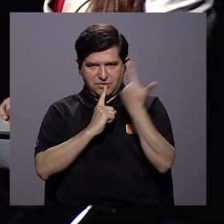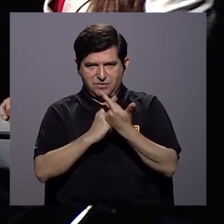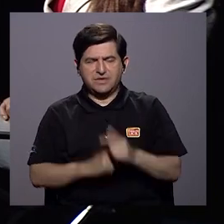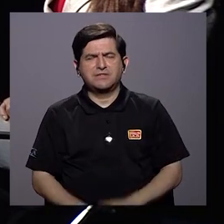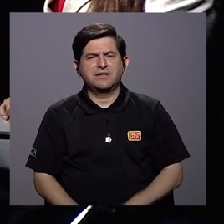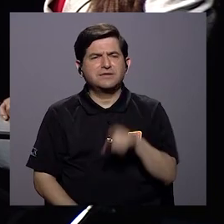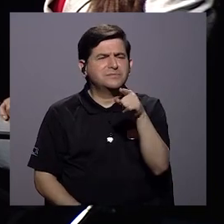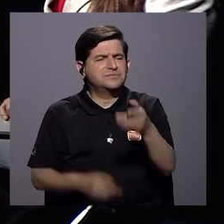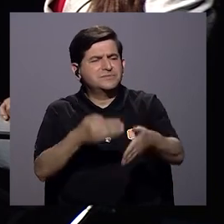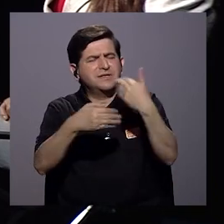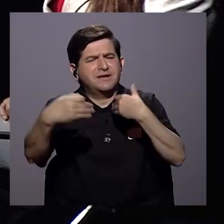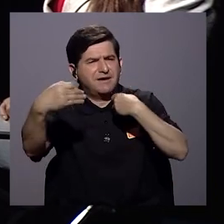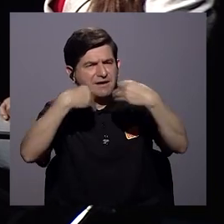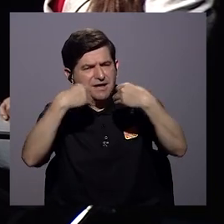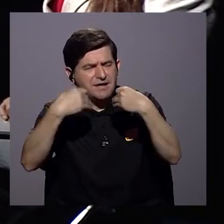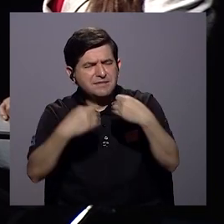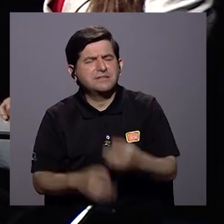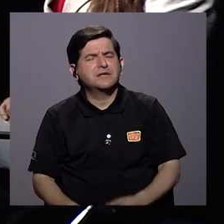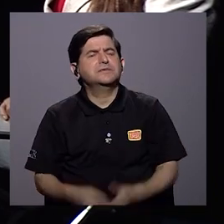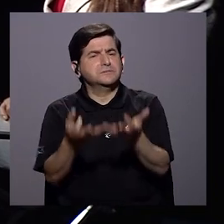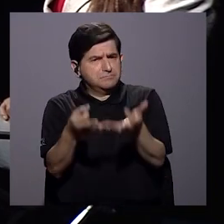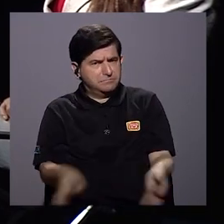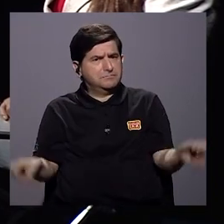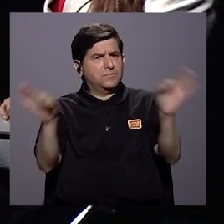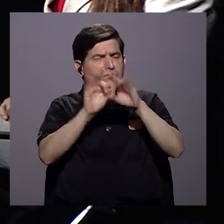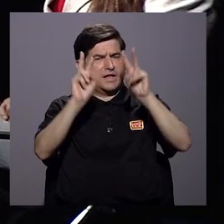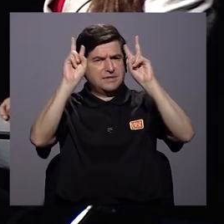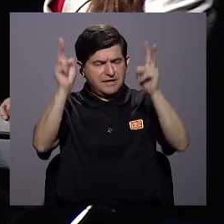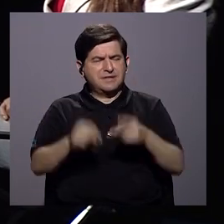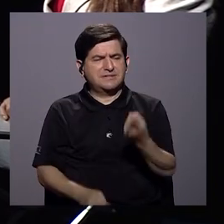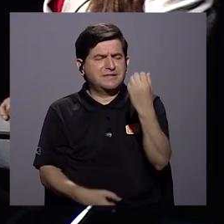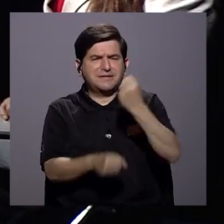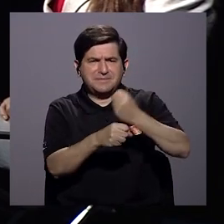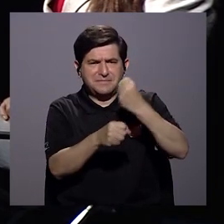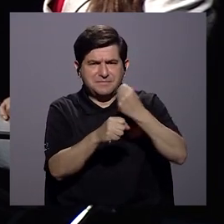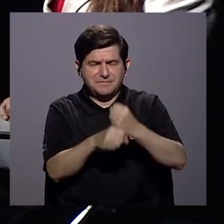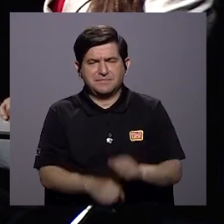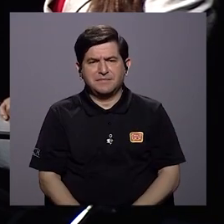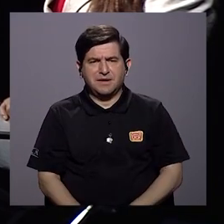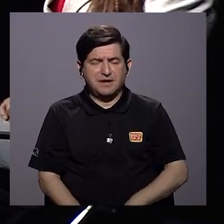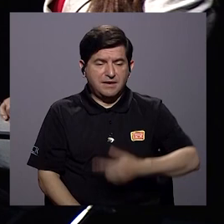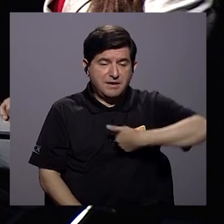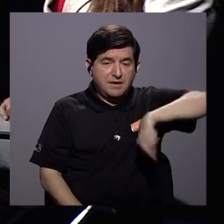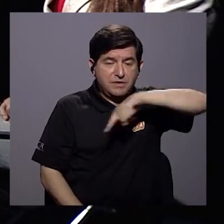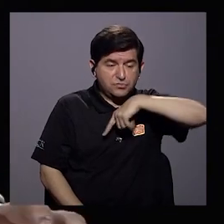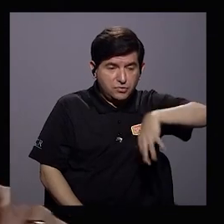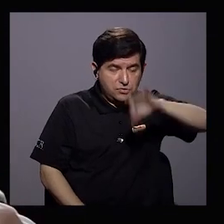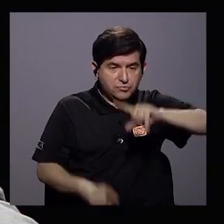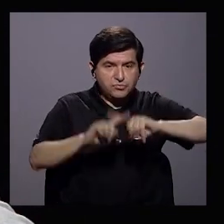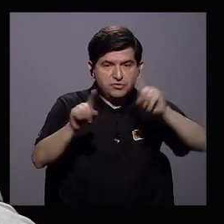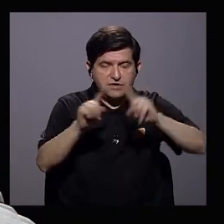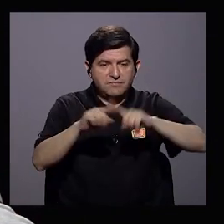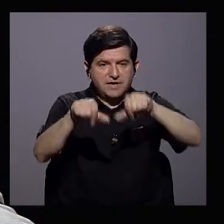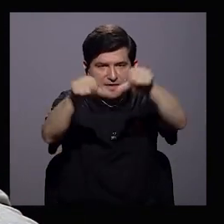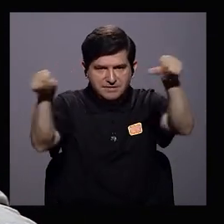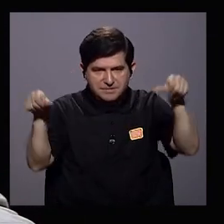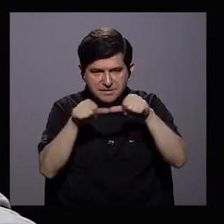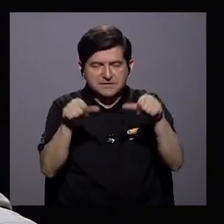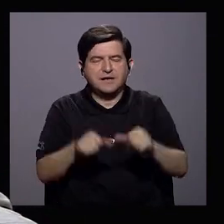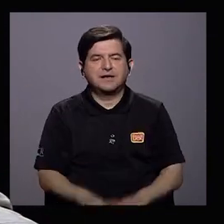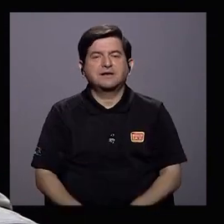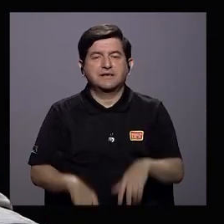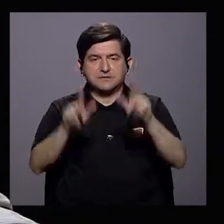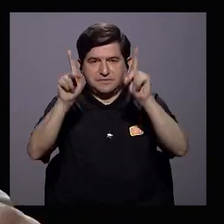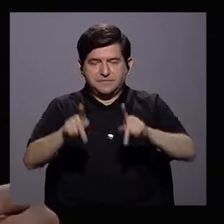Doña Yanina, ahora usted nos da una explicación muy potente sobre el tema del desempleo, o específicamente donde encontramos diferentes sectores responsables.